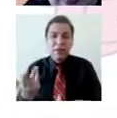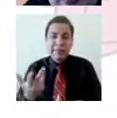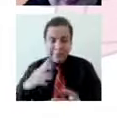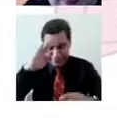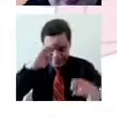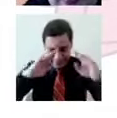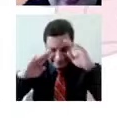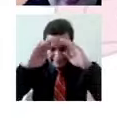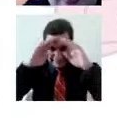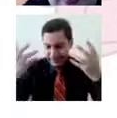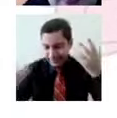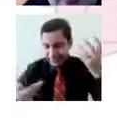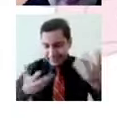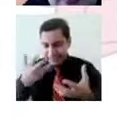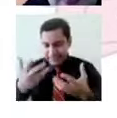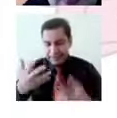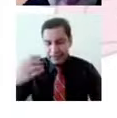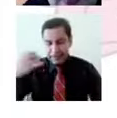llegan?